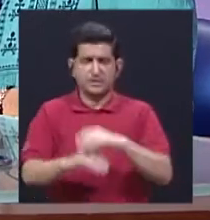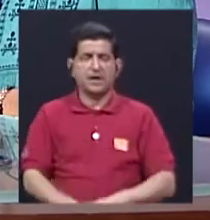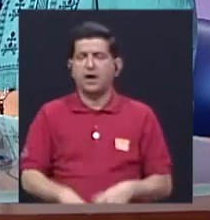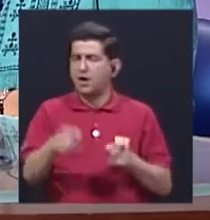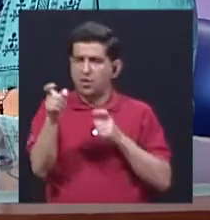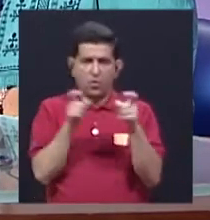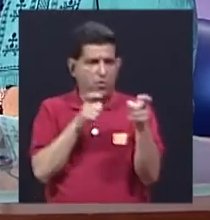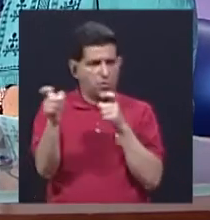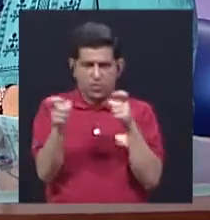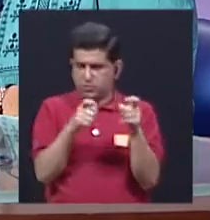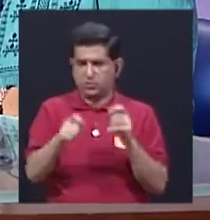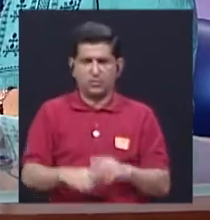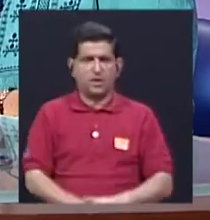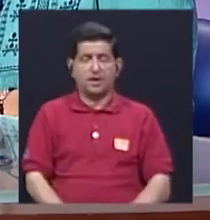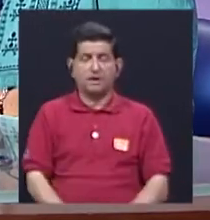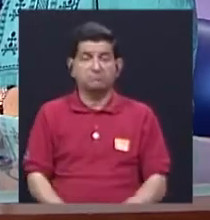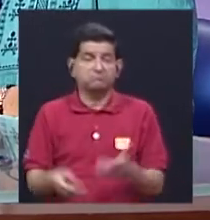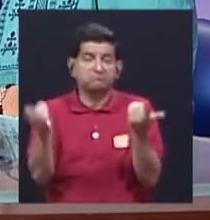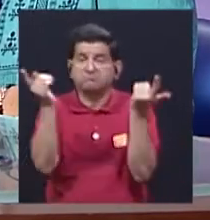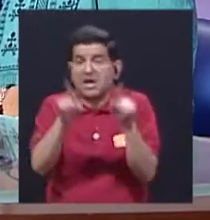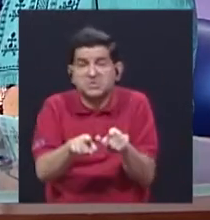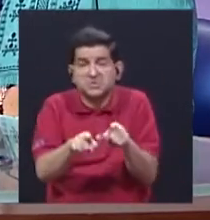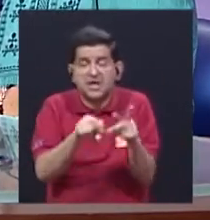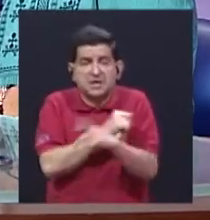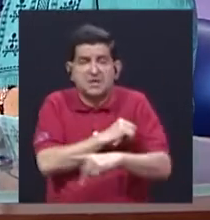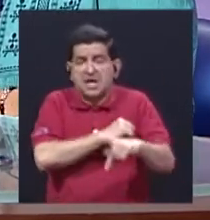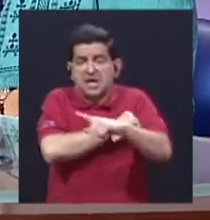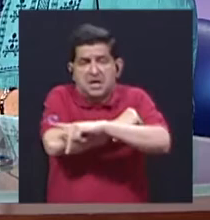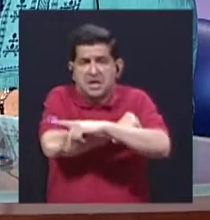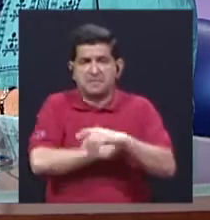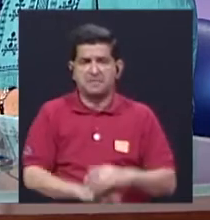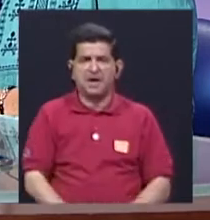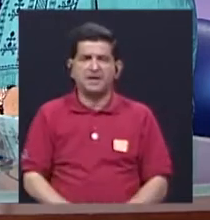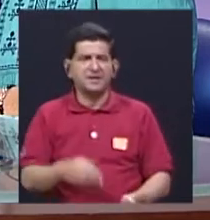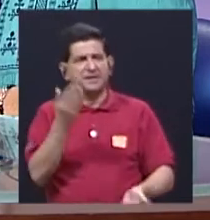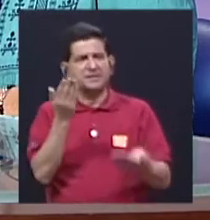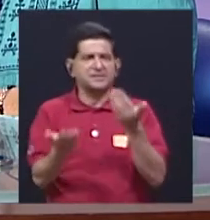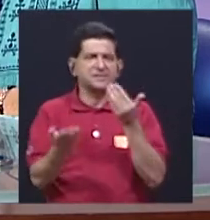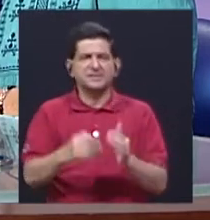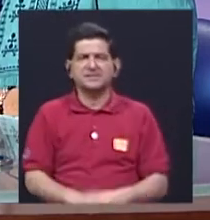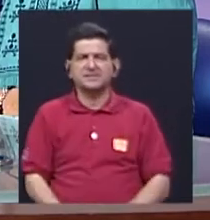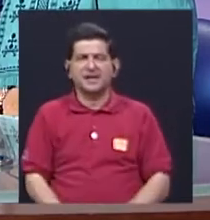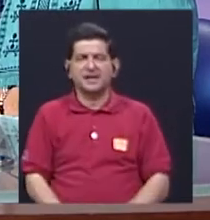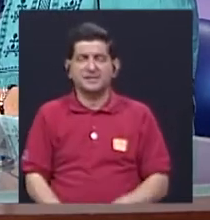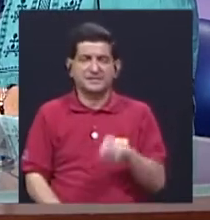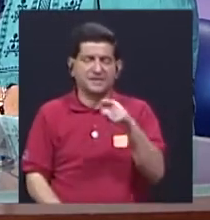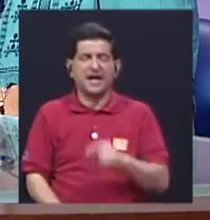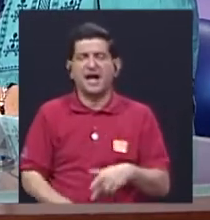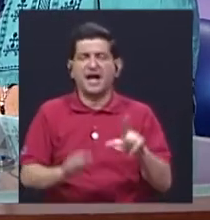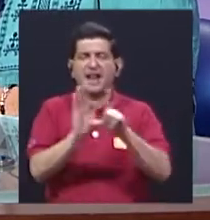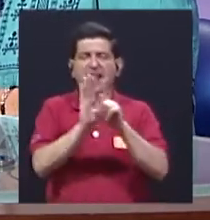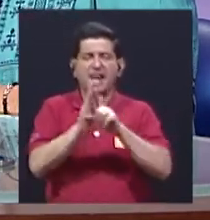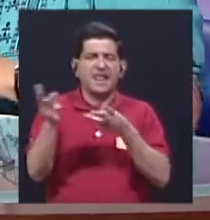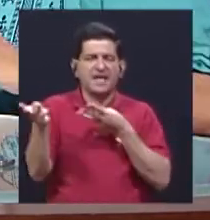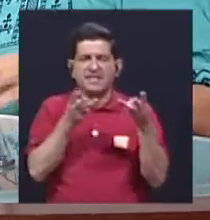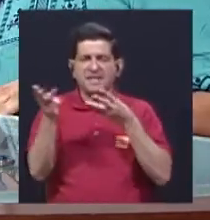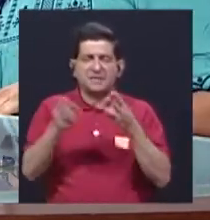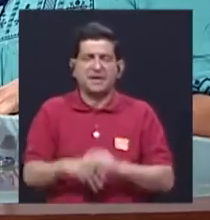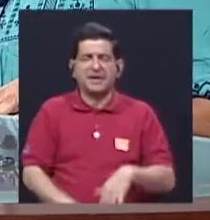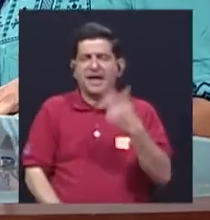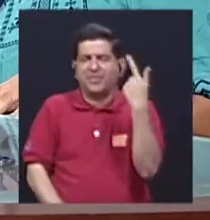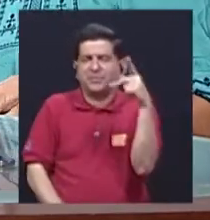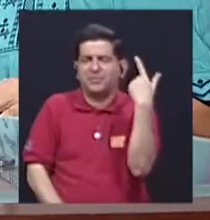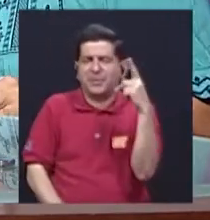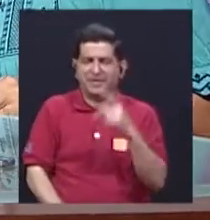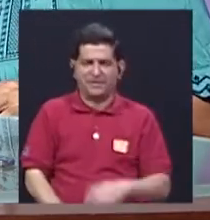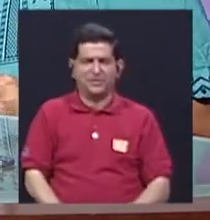regula sobre esto, lo que pasa es que el país queda un poco a merced de las leyes del mercado solamente. Es decir, quien